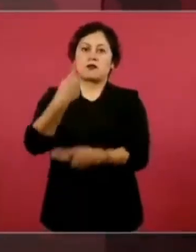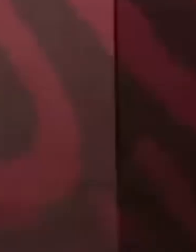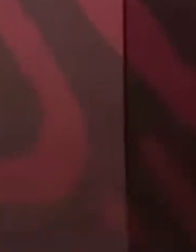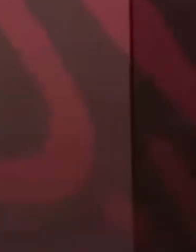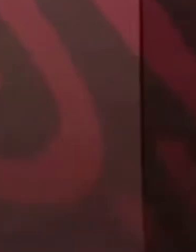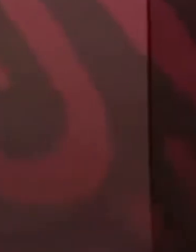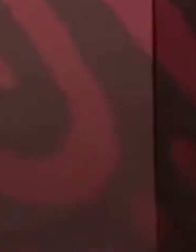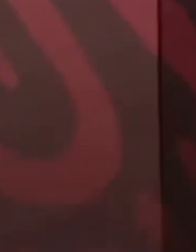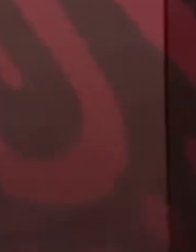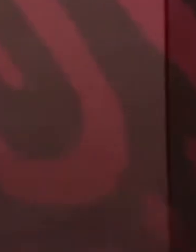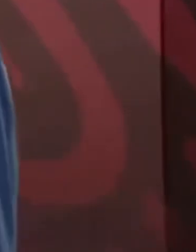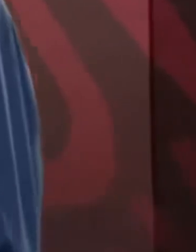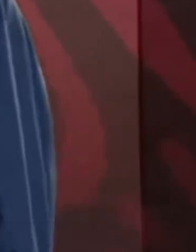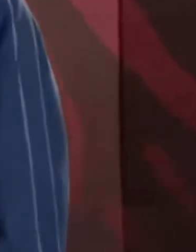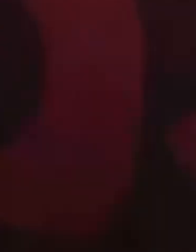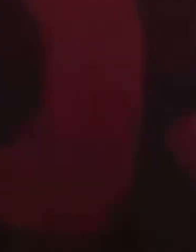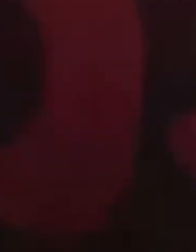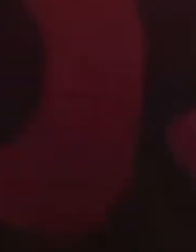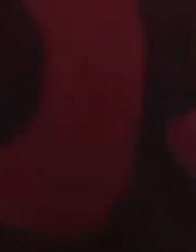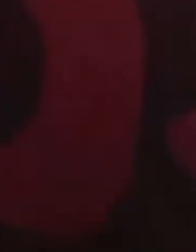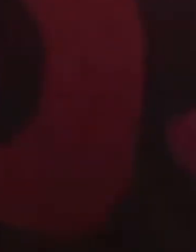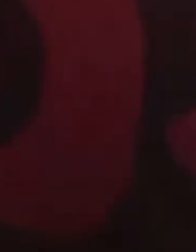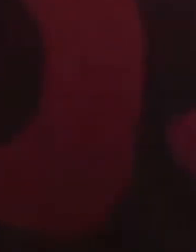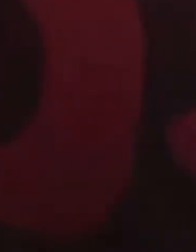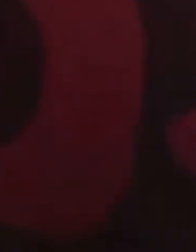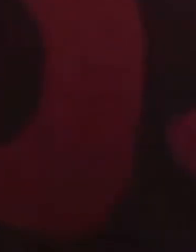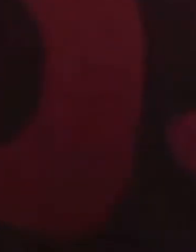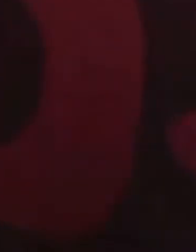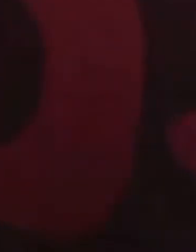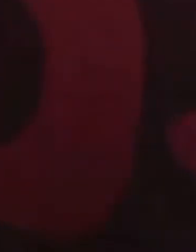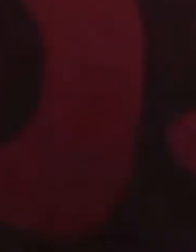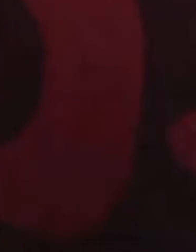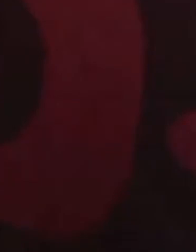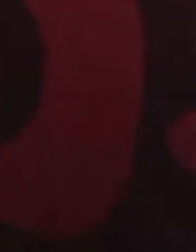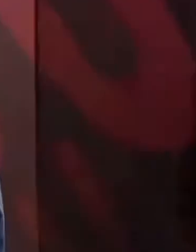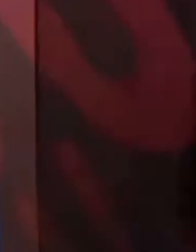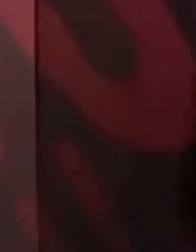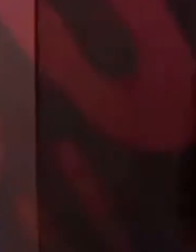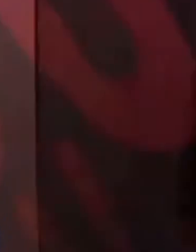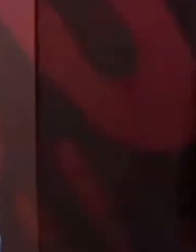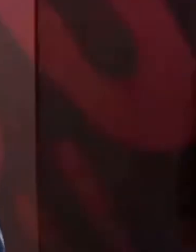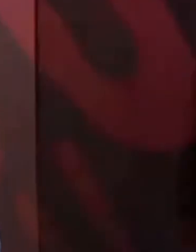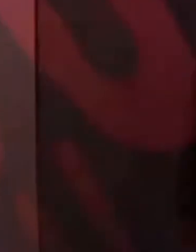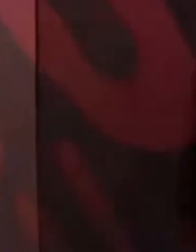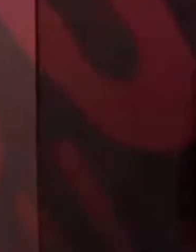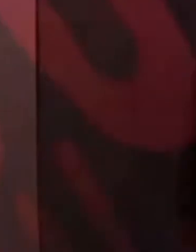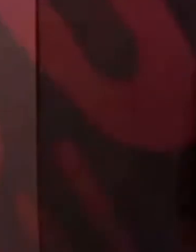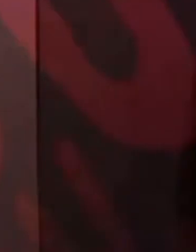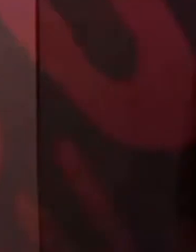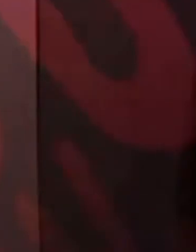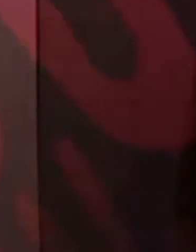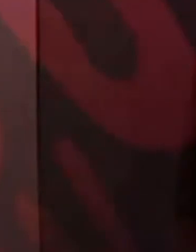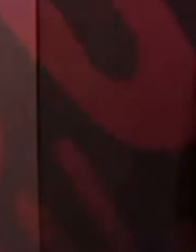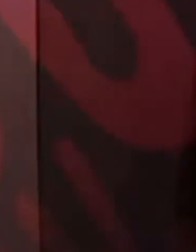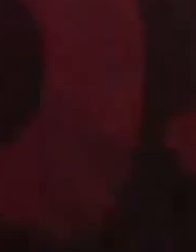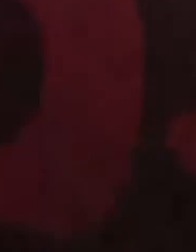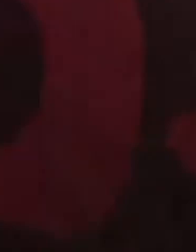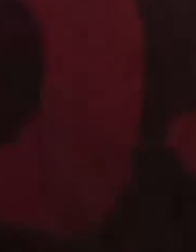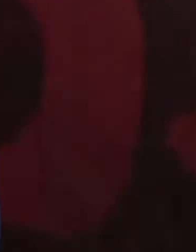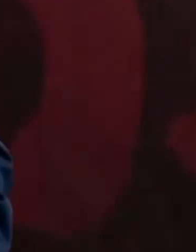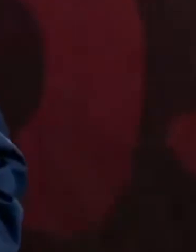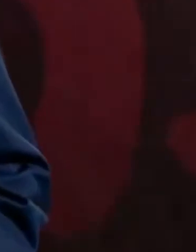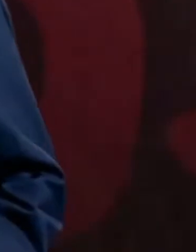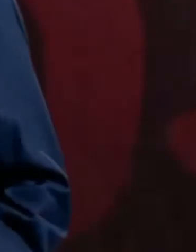ya me repito mucho, ya hablo más despacio que de